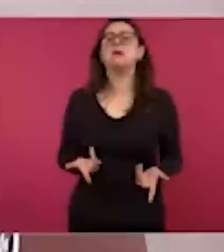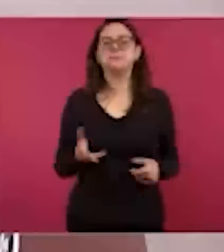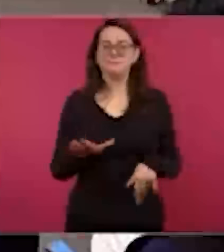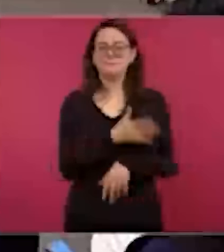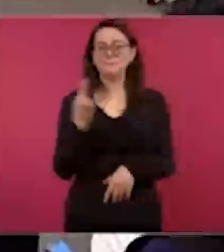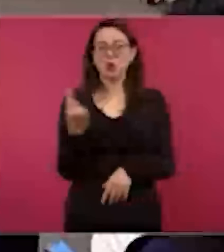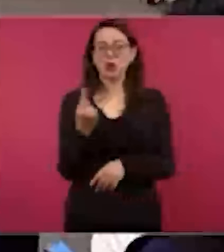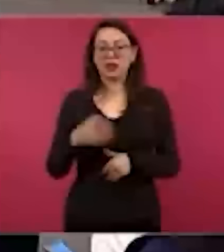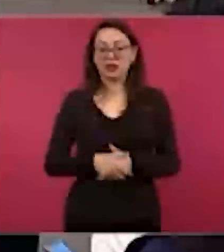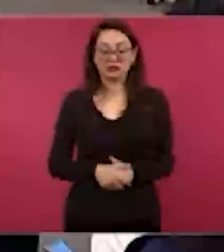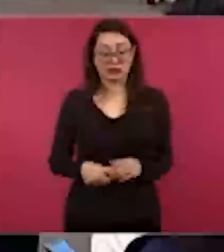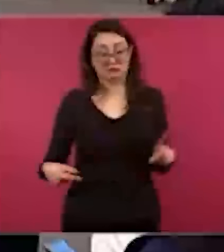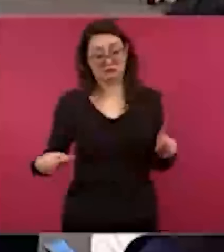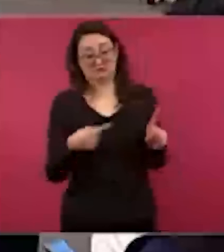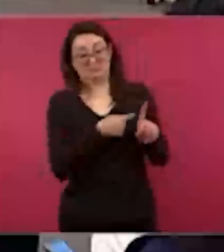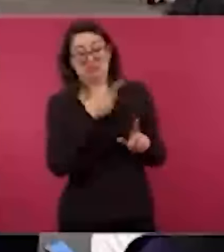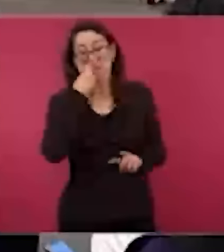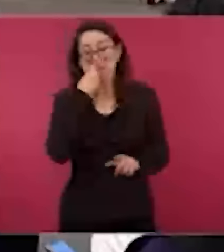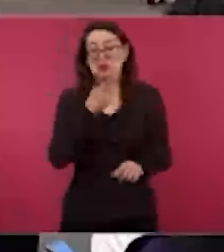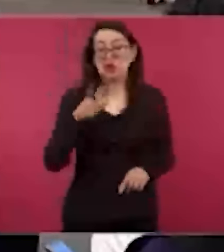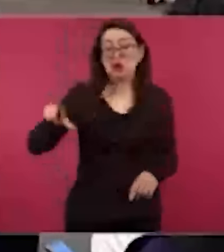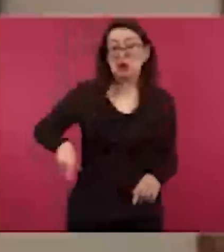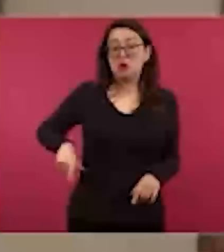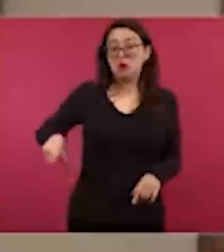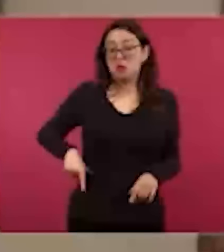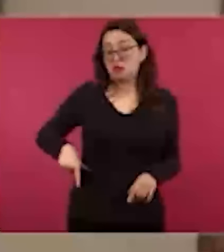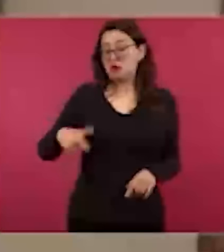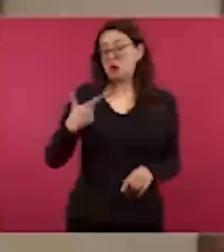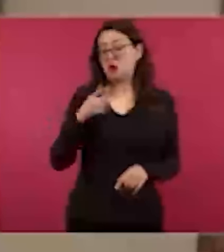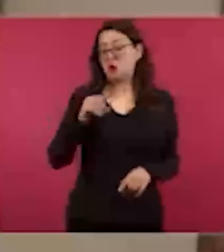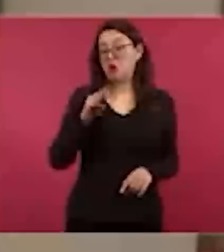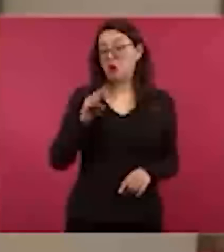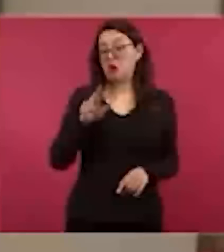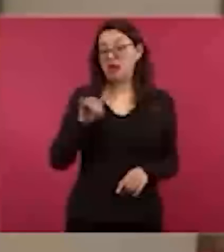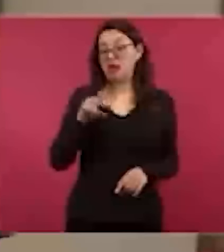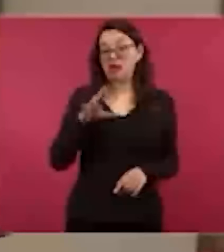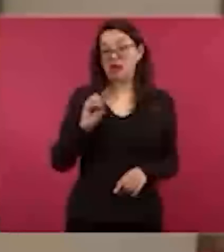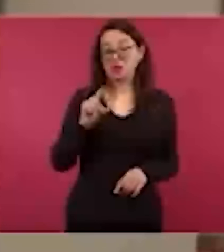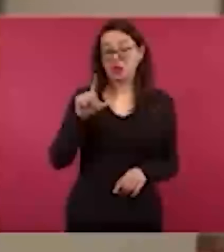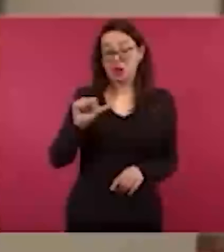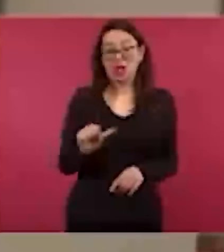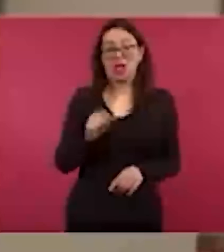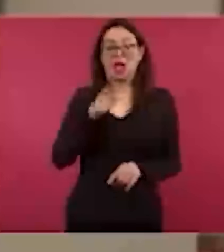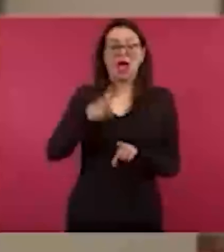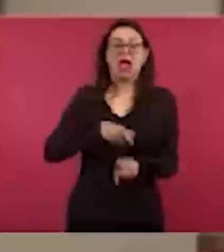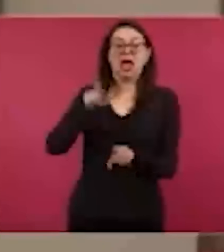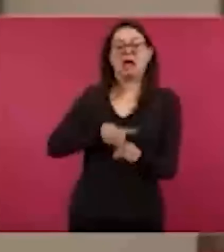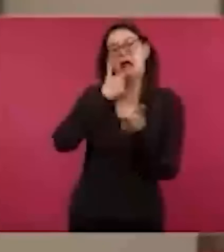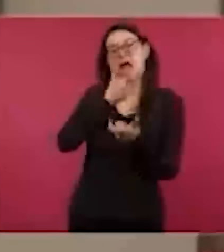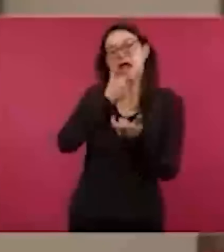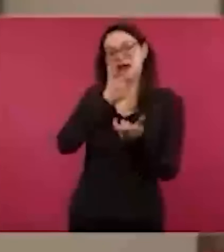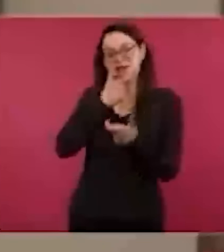Gobernícola. Entonces, digo, de una manera de los peluches de risa, pero no es de risa, es realmente de